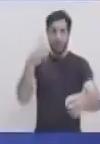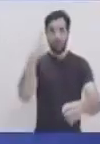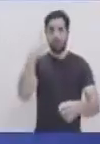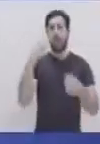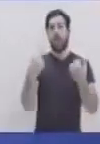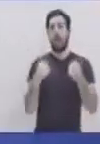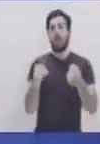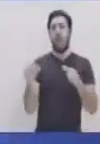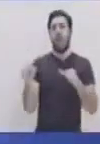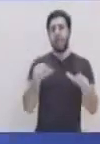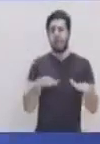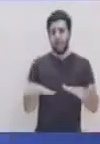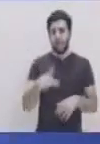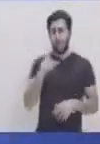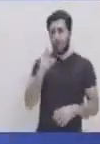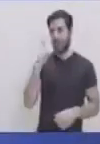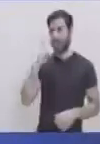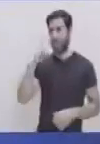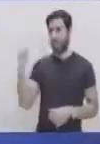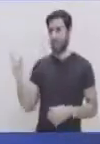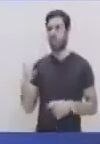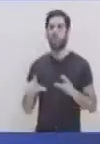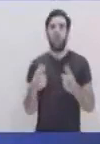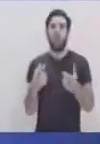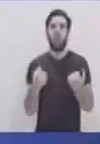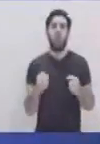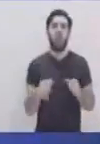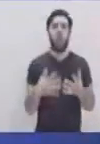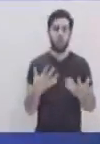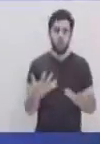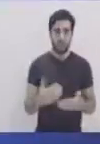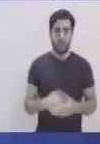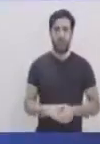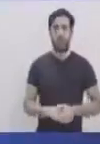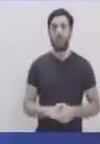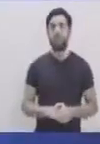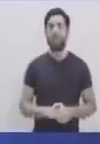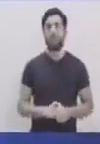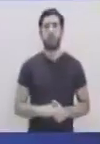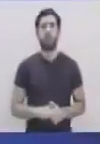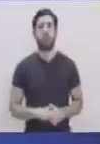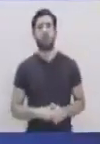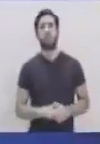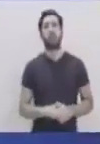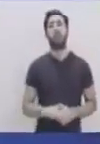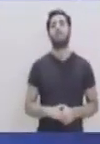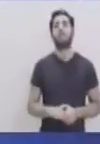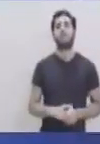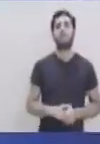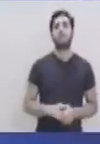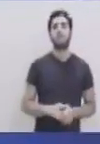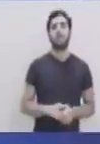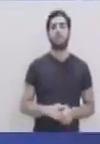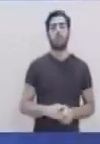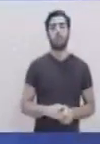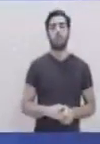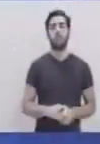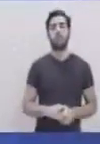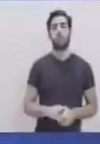papel pegadas para hacer la actividad la voy a realizar de la siguiente forma voy a